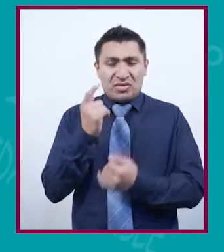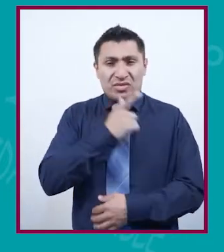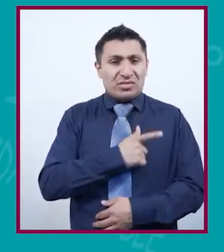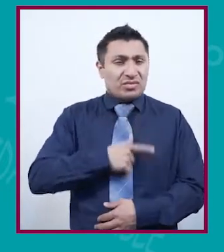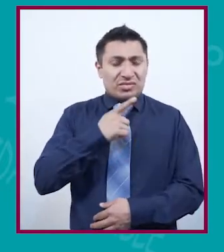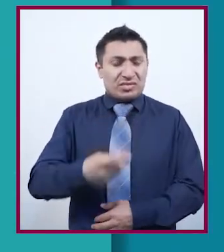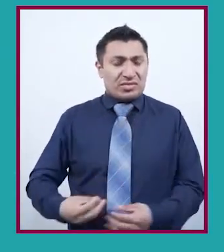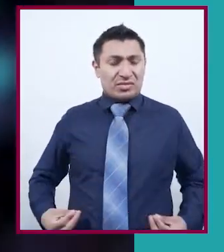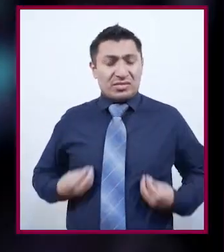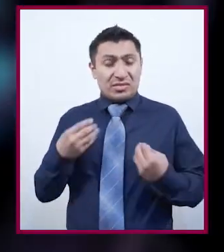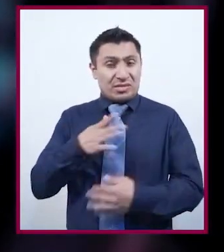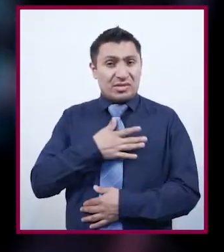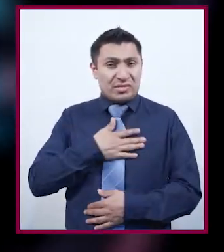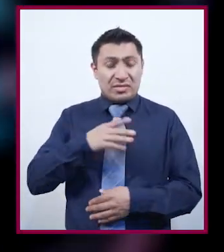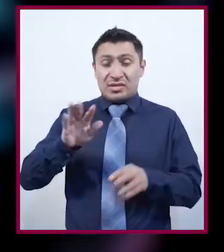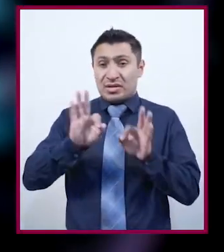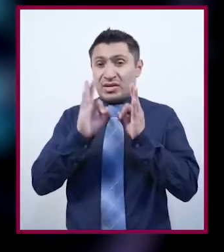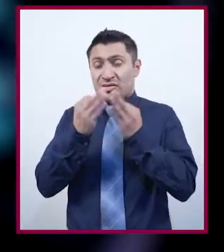mi manera.